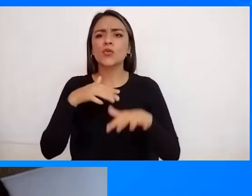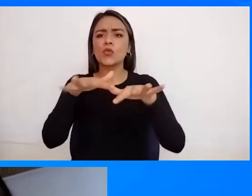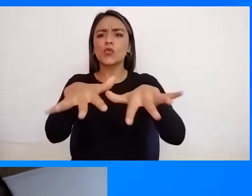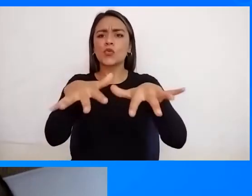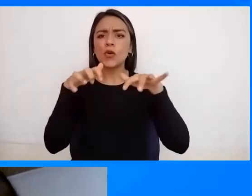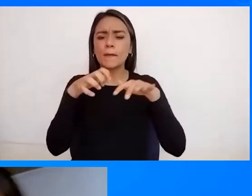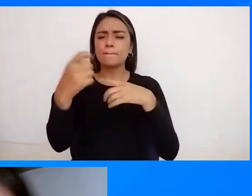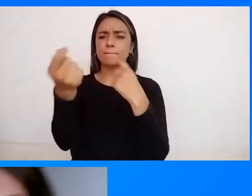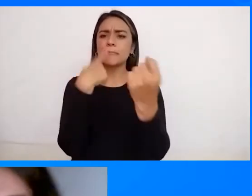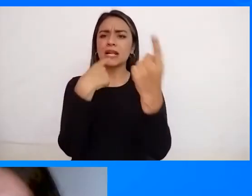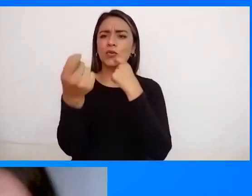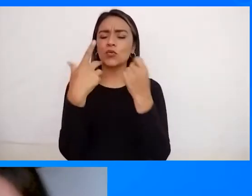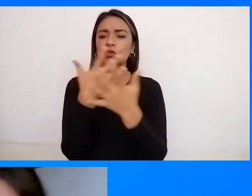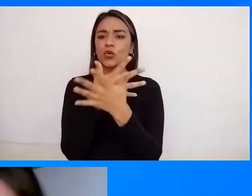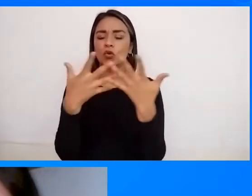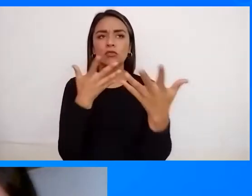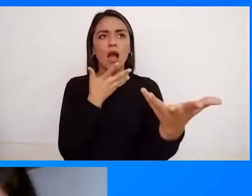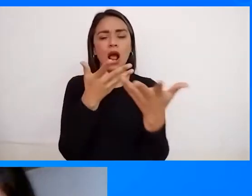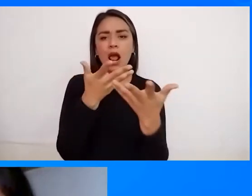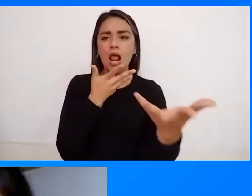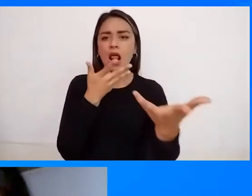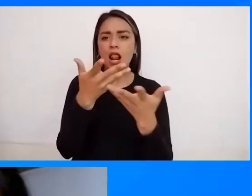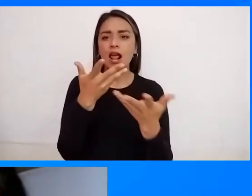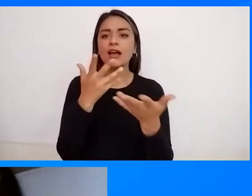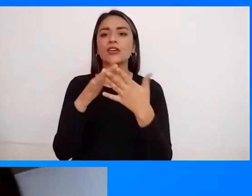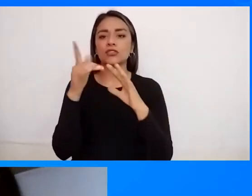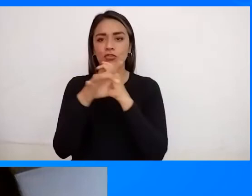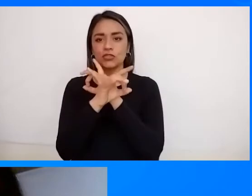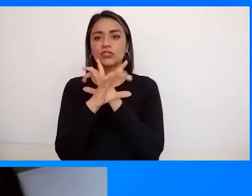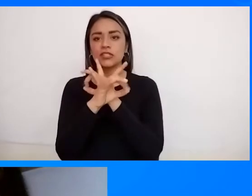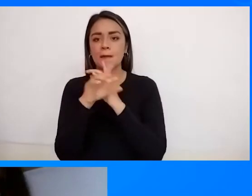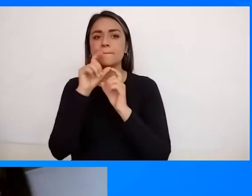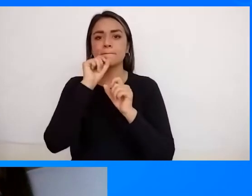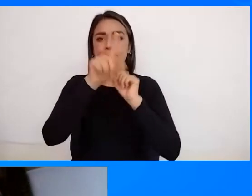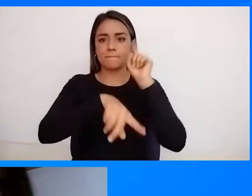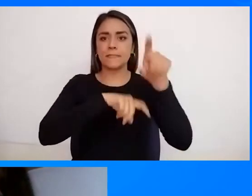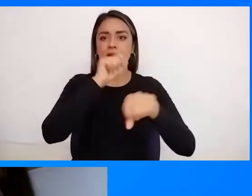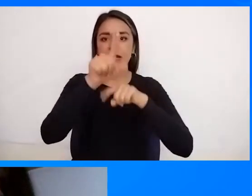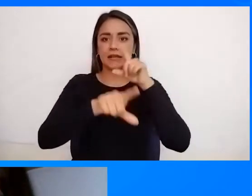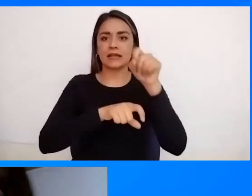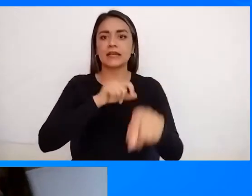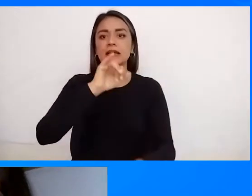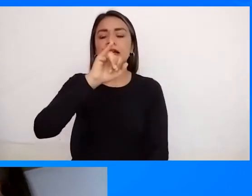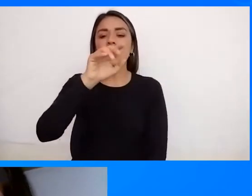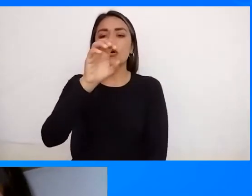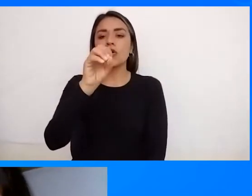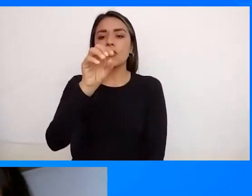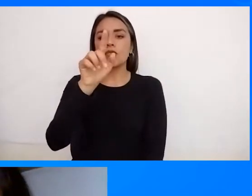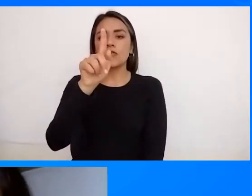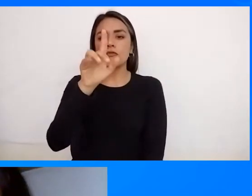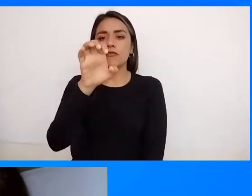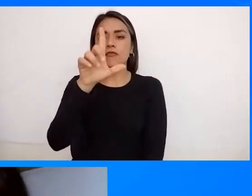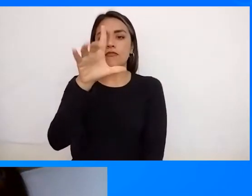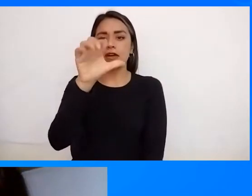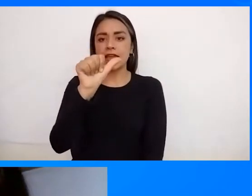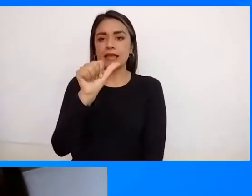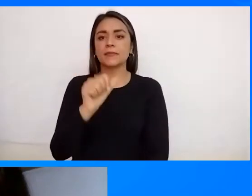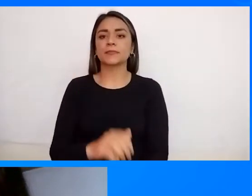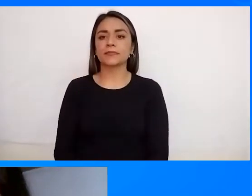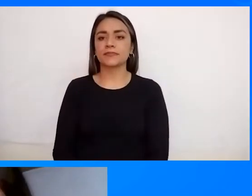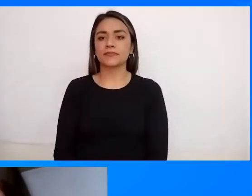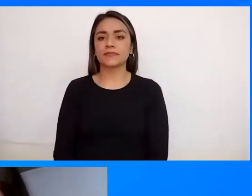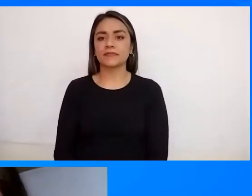pregunten cosas Y yo les voy a preguntar cosas por el chat Entonces, J.D. Ophelia Muy buenas J